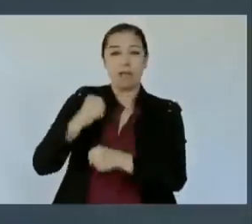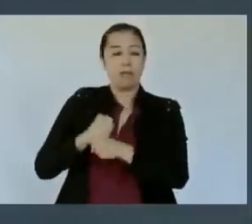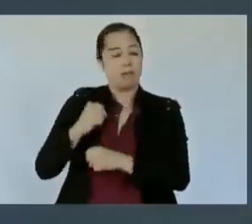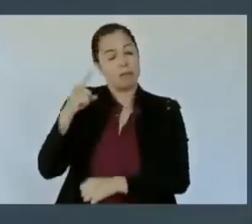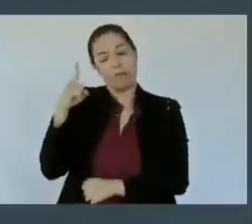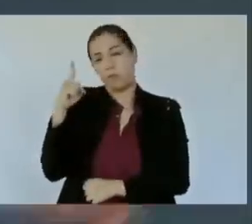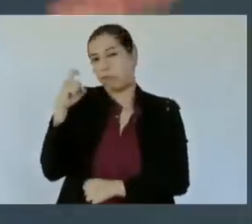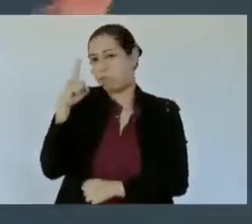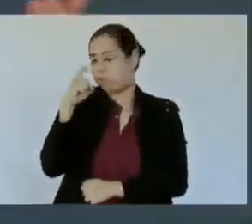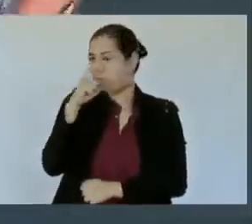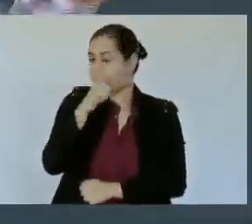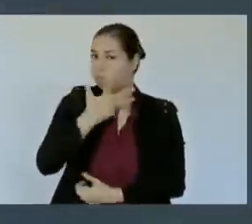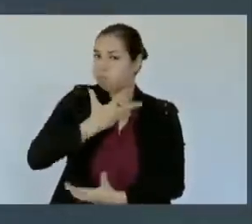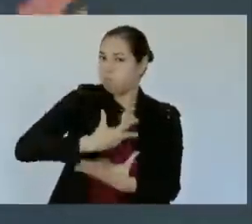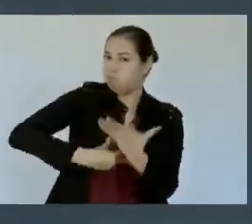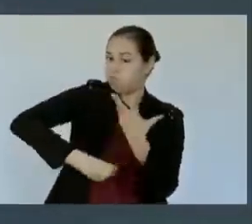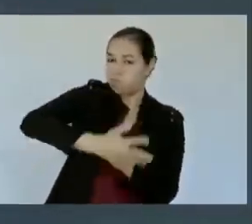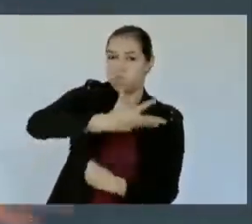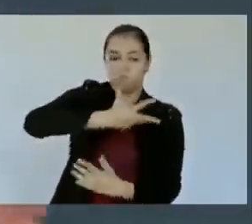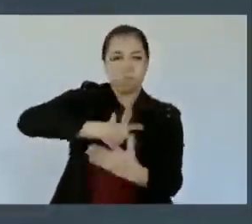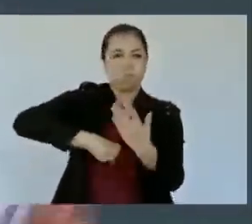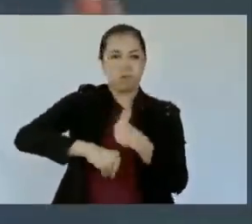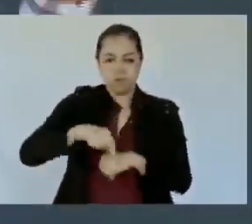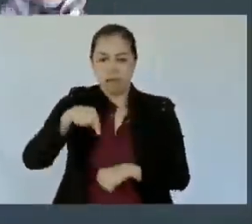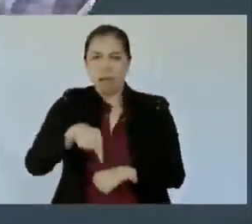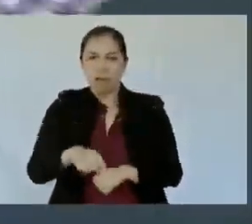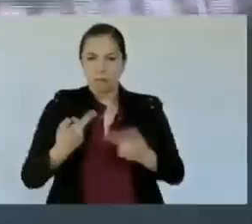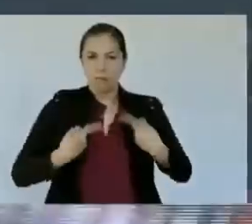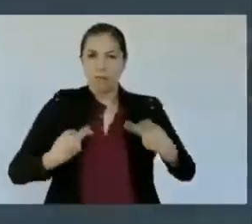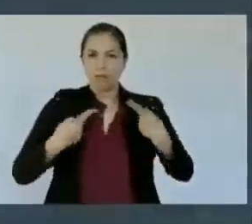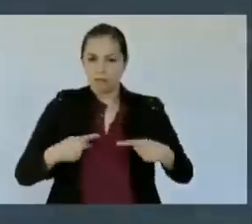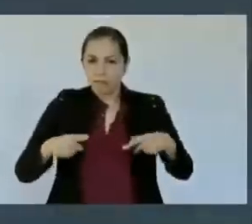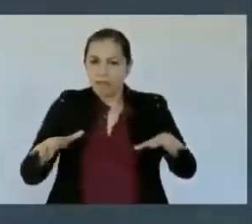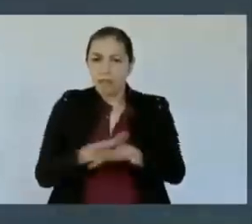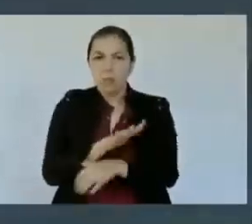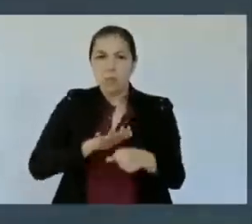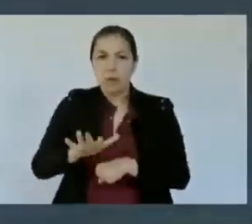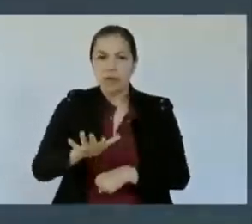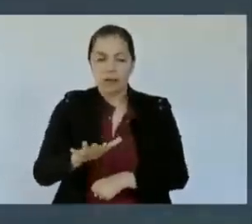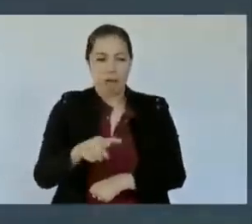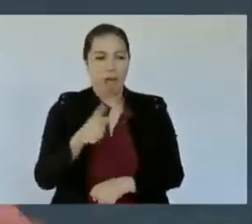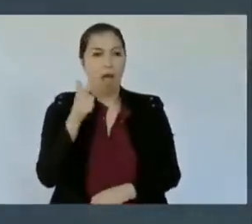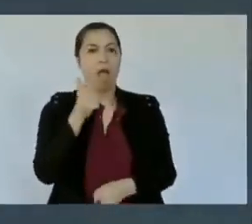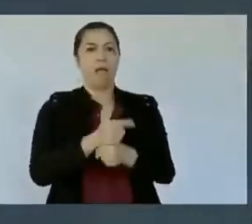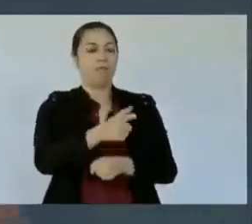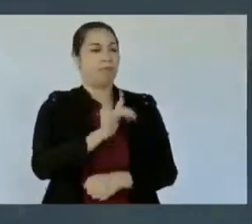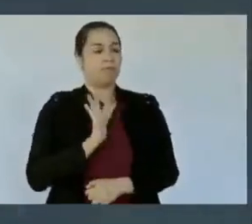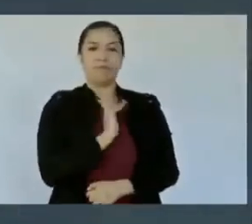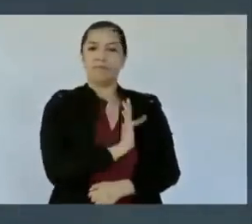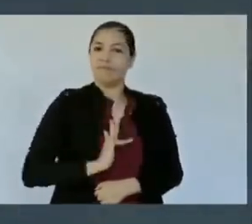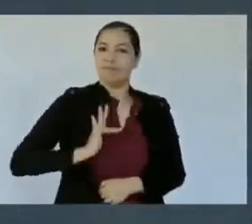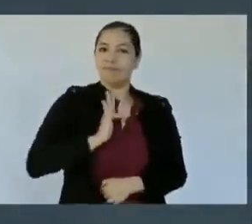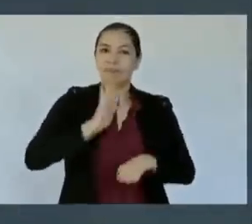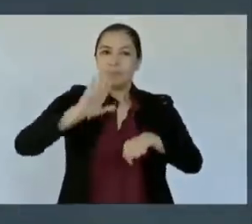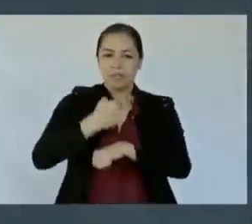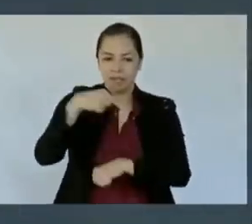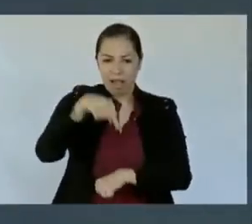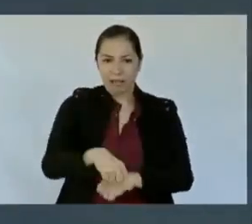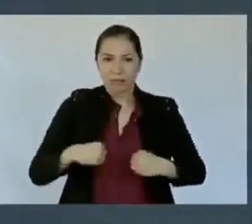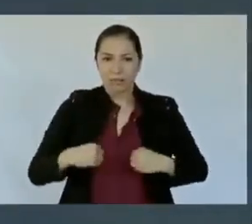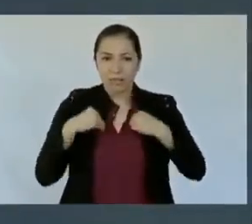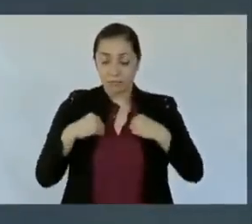difícil. ¿Qué les va a cambiar a la gente? Pero la gente está tan feliz aquí. Le va a cambiar su vida, le va a cambiar